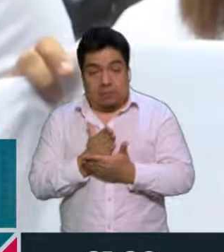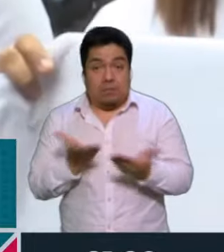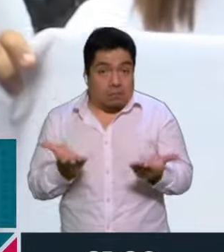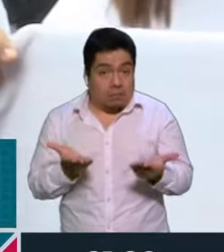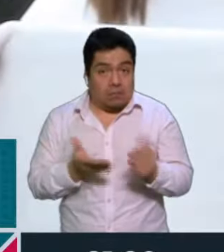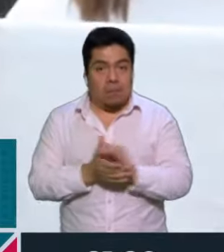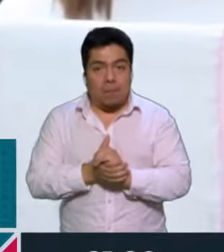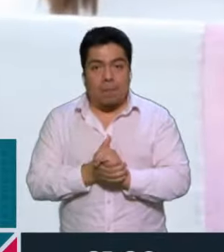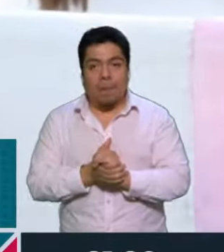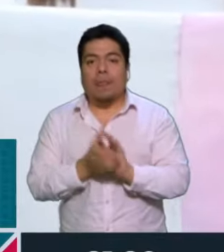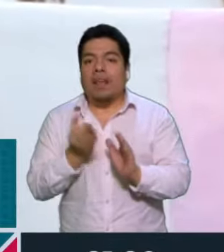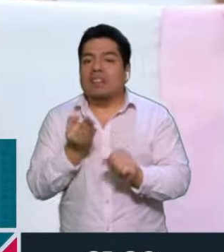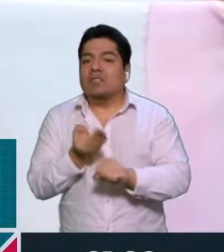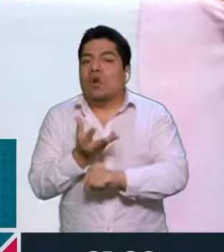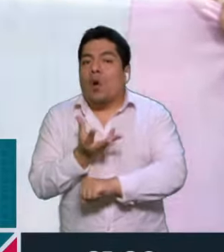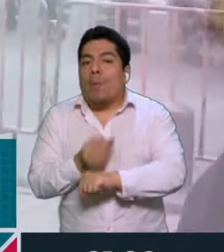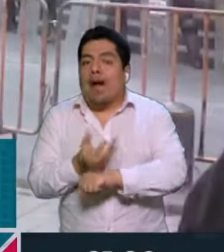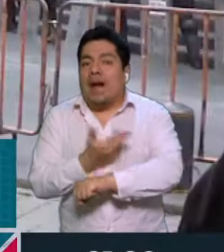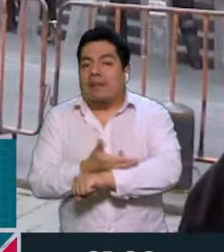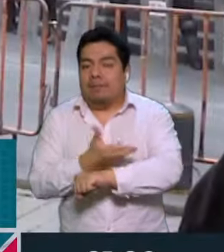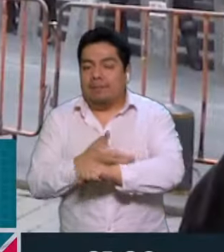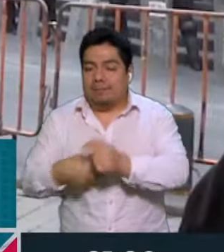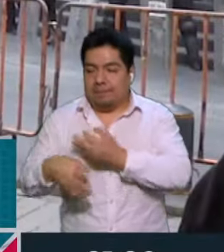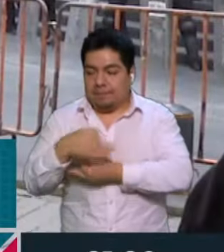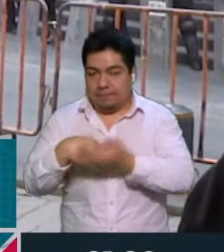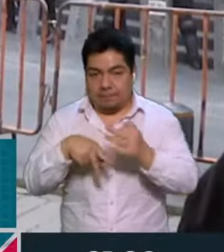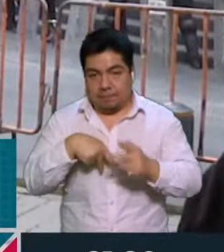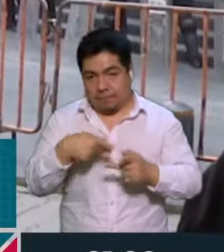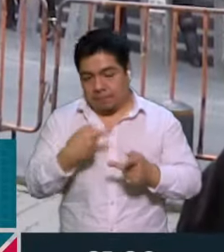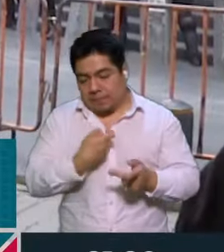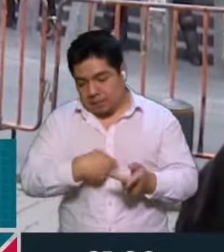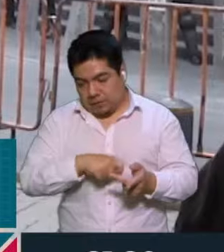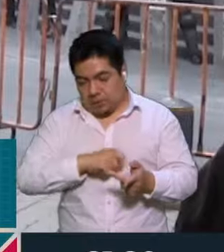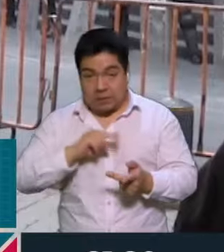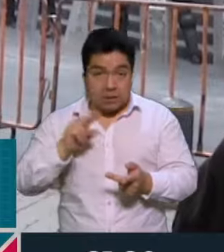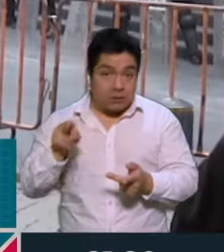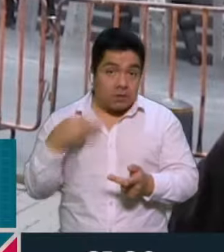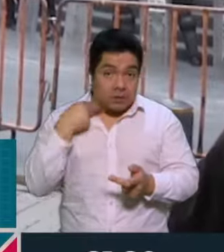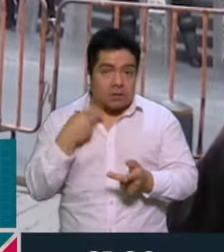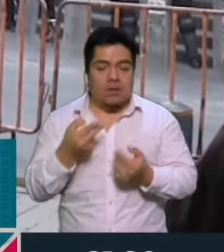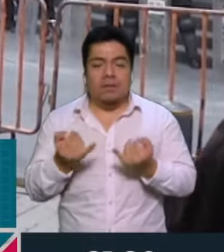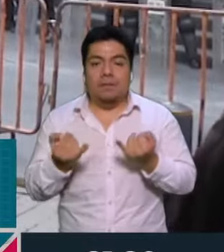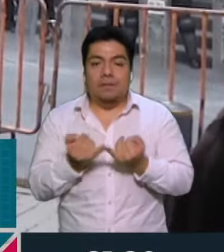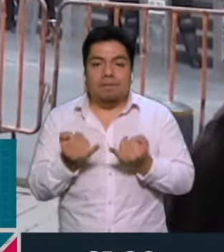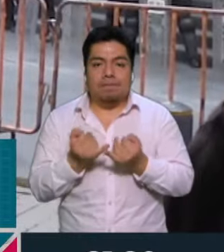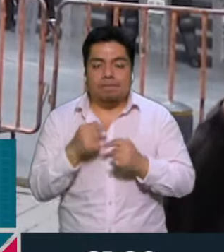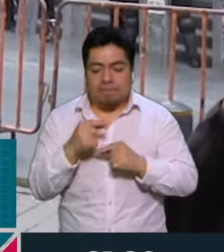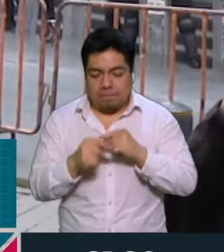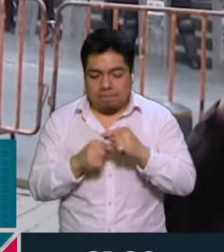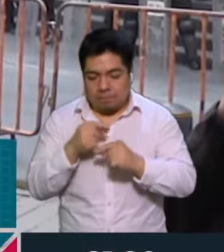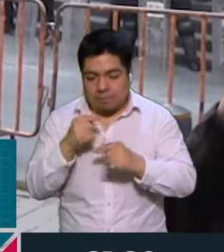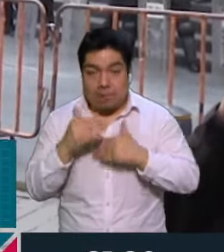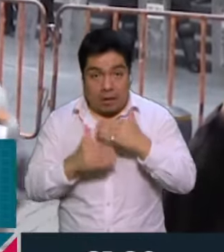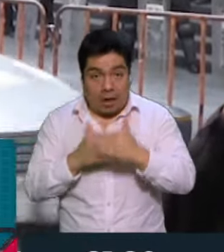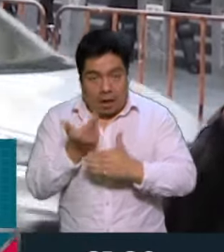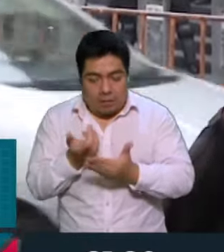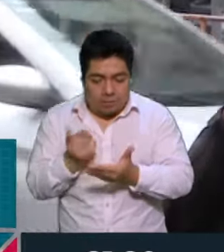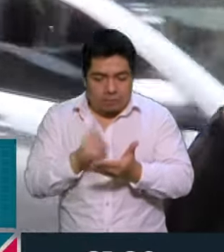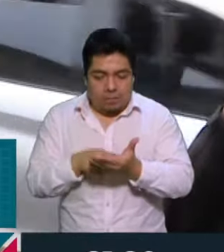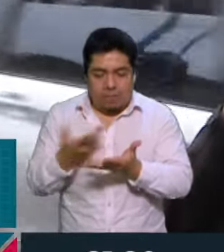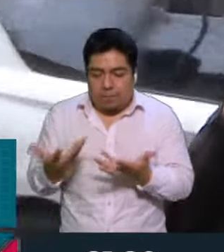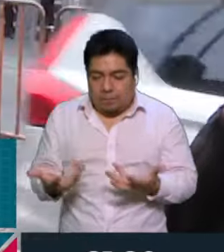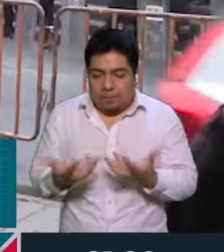sea un acto reparatorio para todas las víctimas del transfeminicidio, pero también que empiece un proceso integral